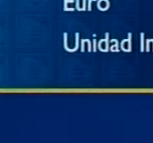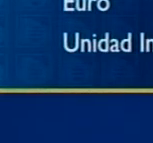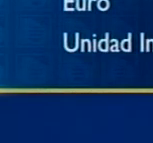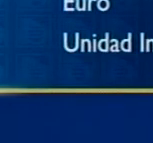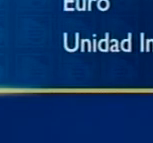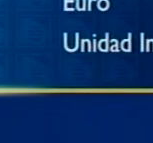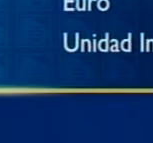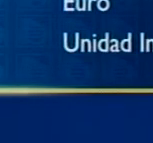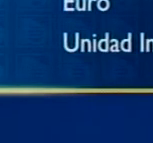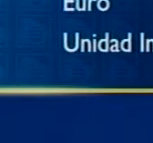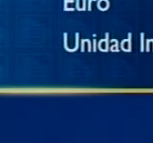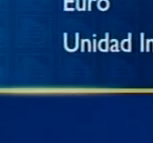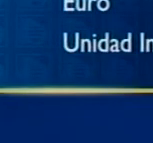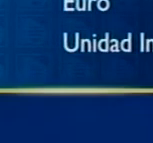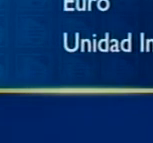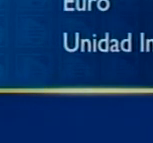,64 59